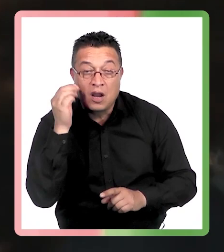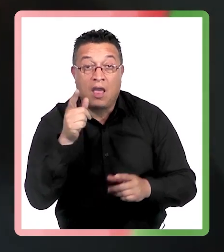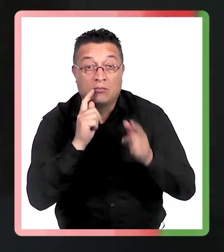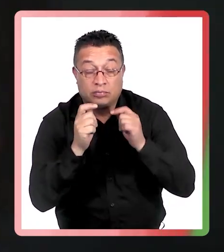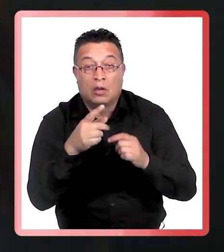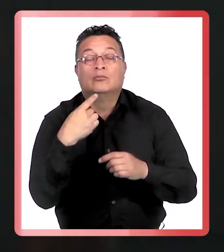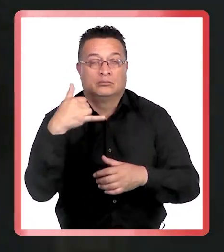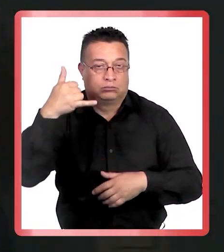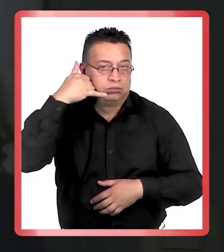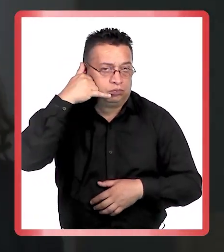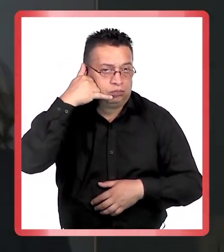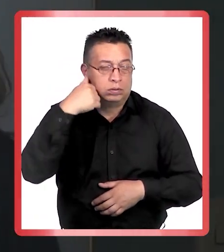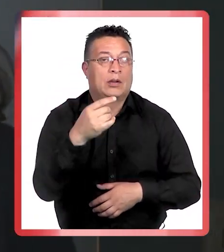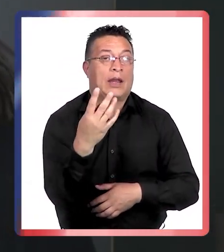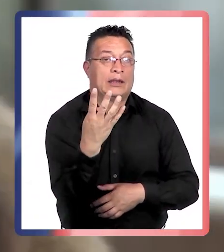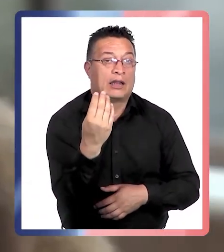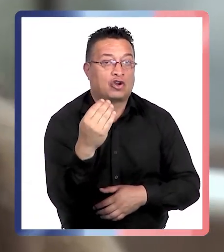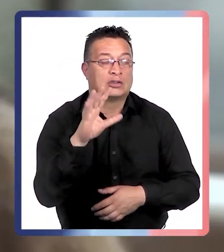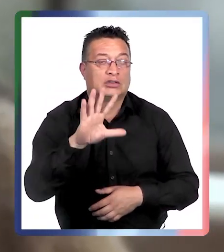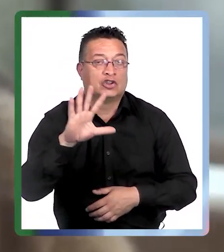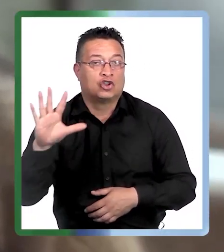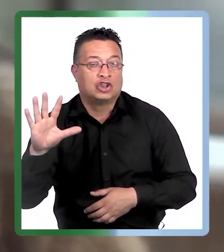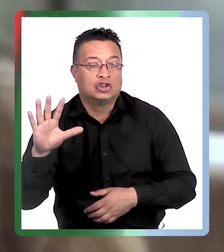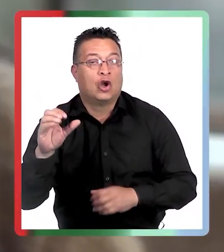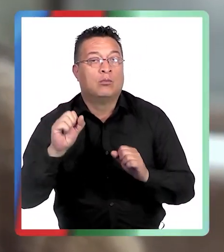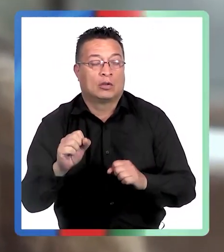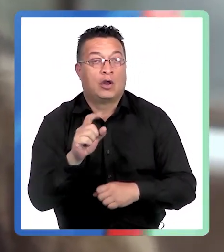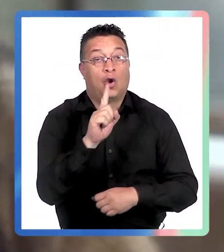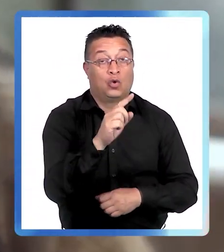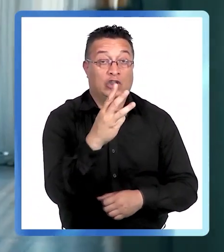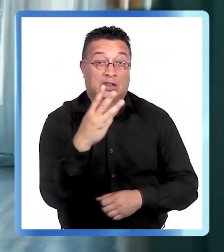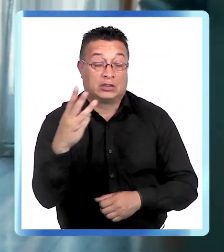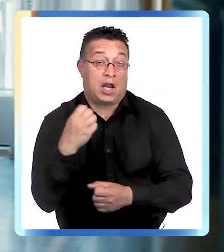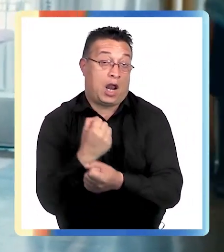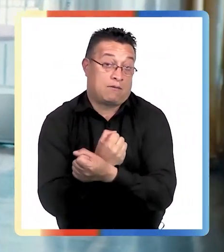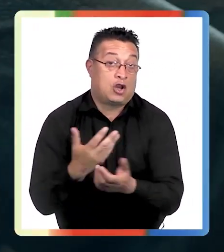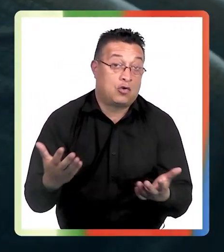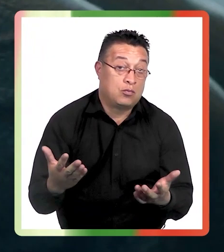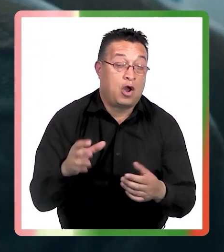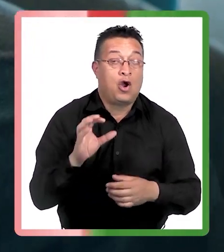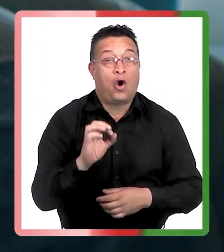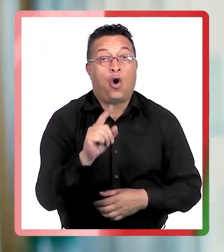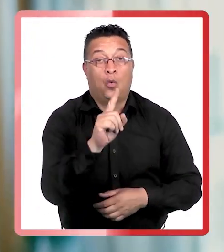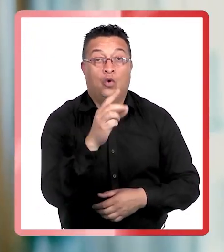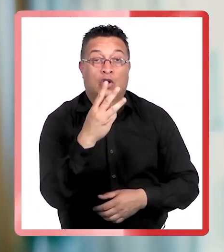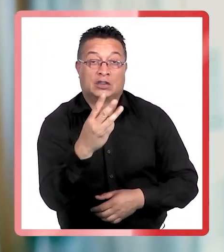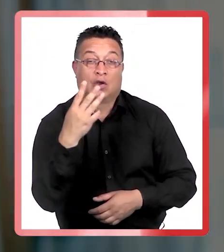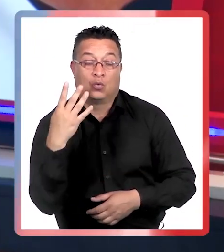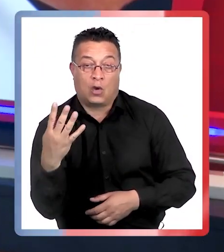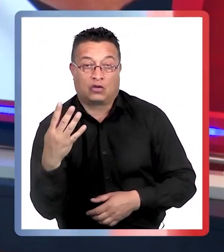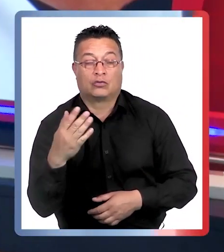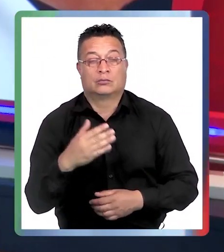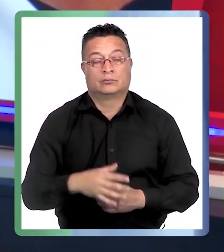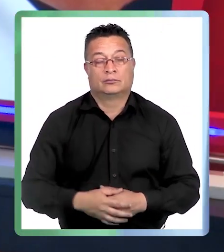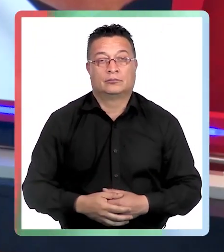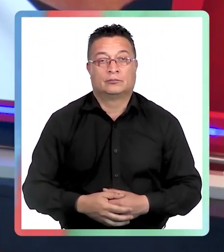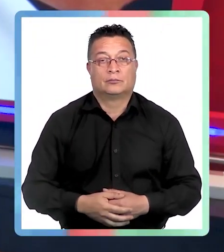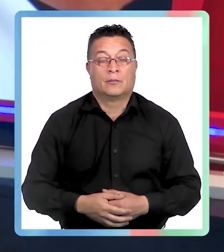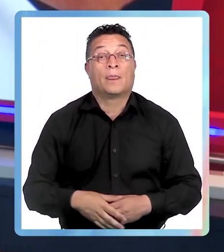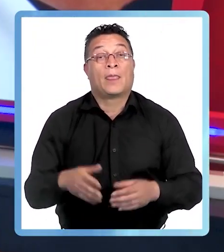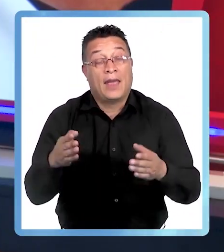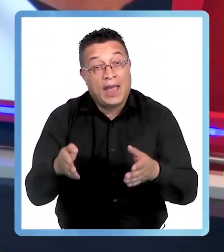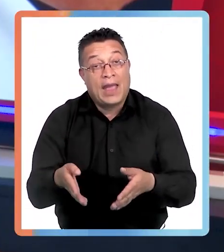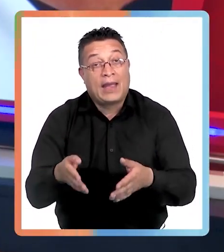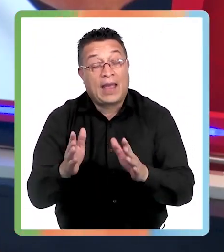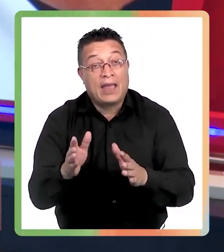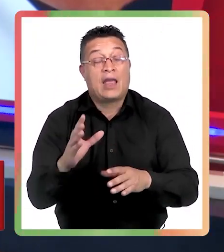Fono Orientación 1455 al 133 Carabineros o 134. En las calles de los